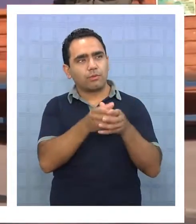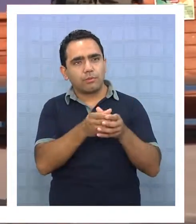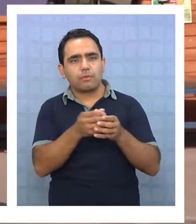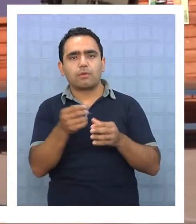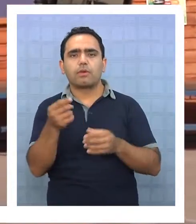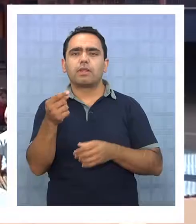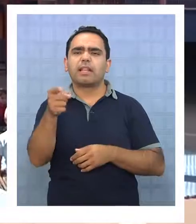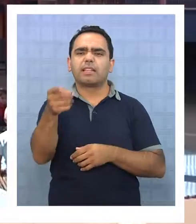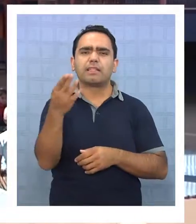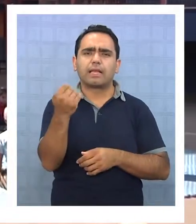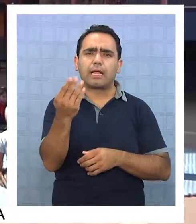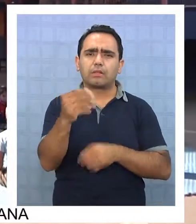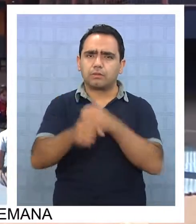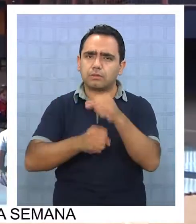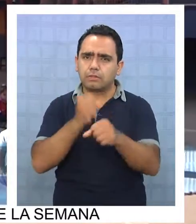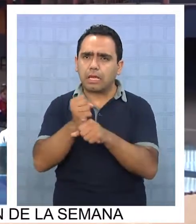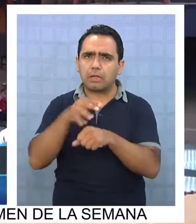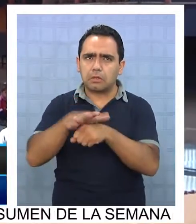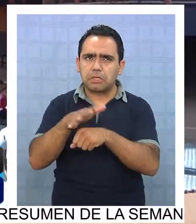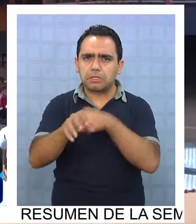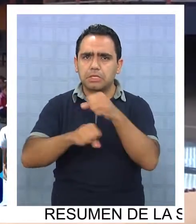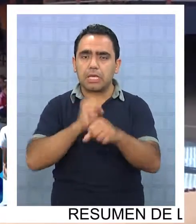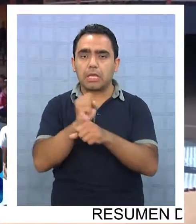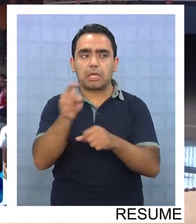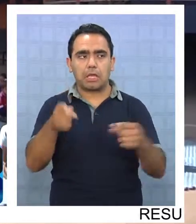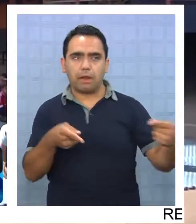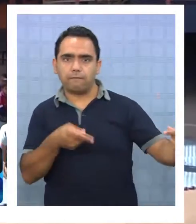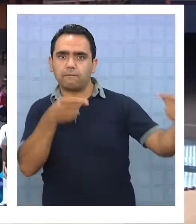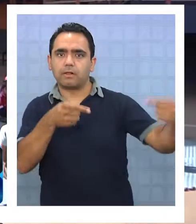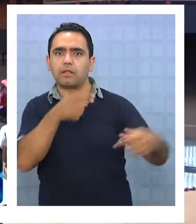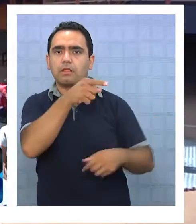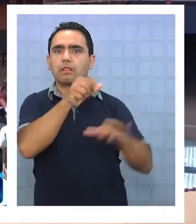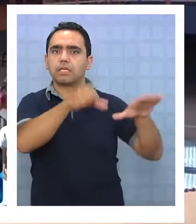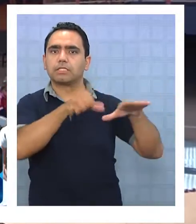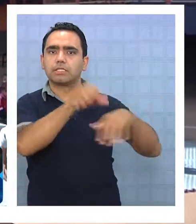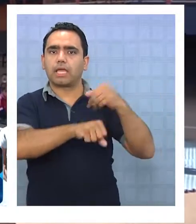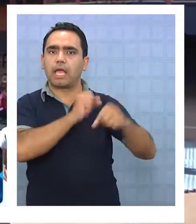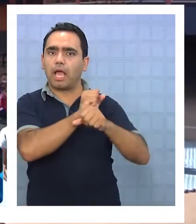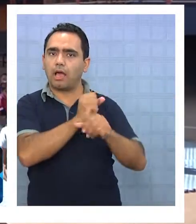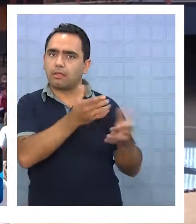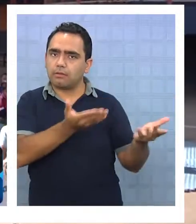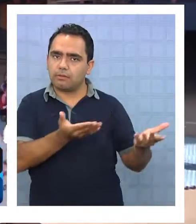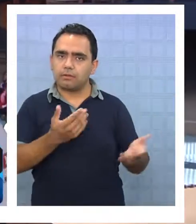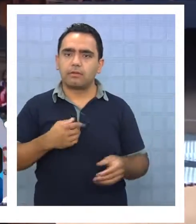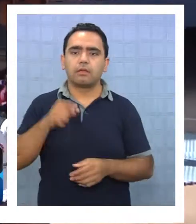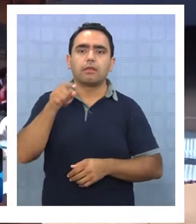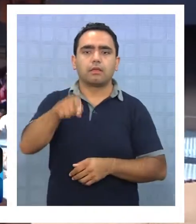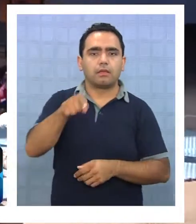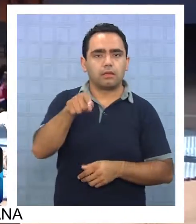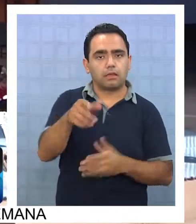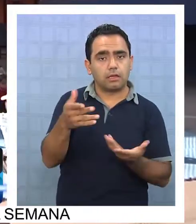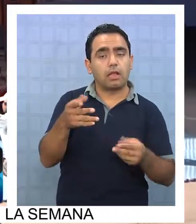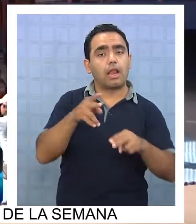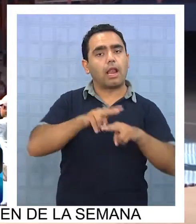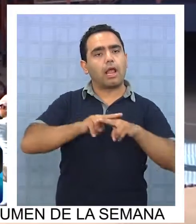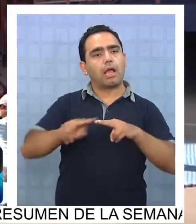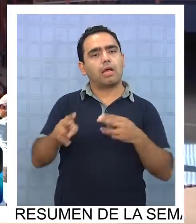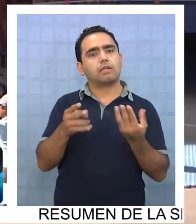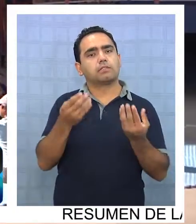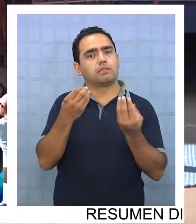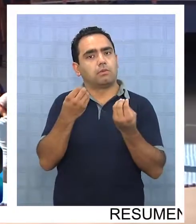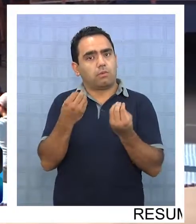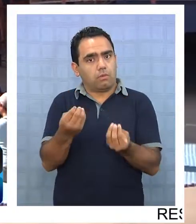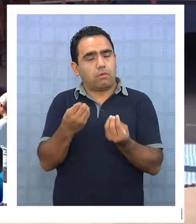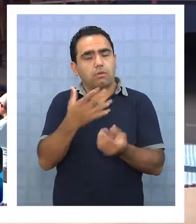14 años, era 15 y él jugaba con los 16 y en esa instancia él hizo una gracia ya